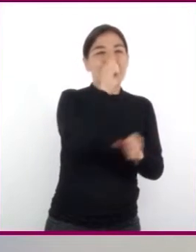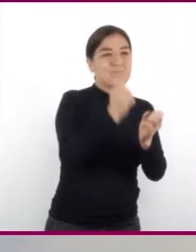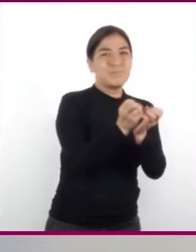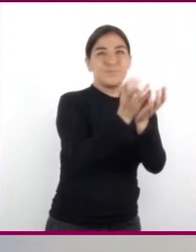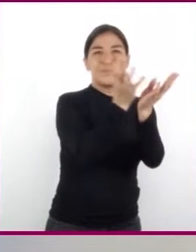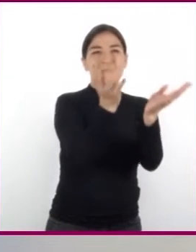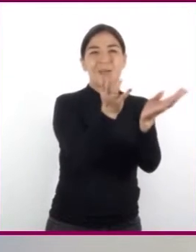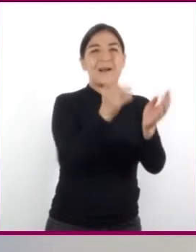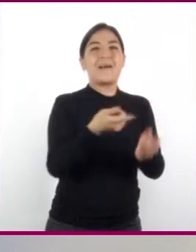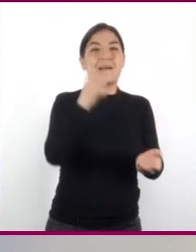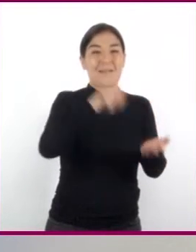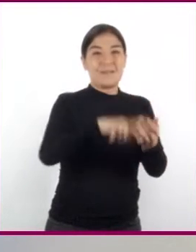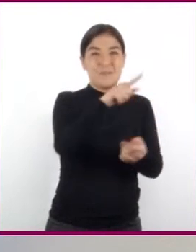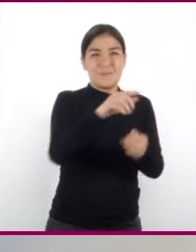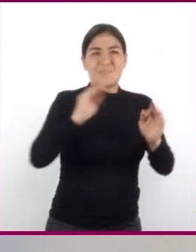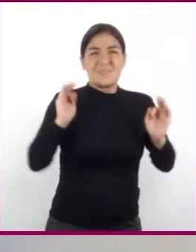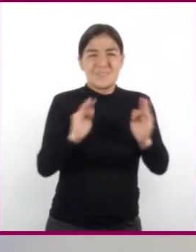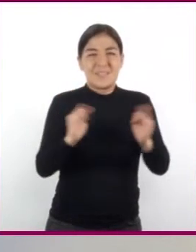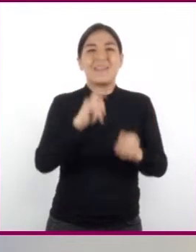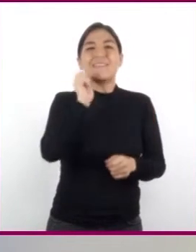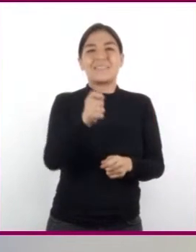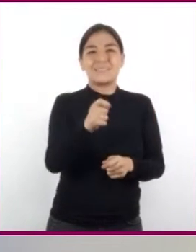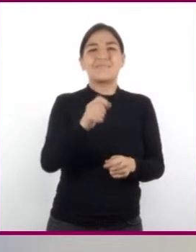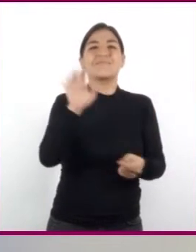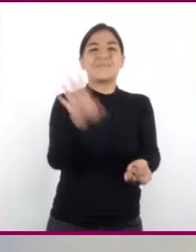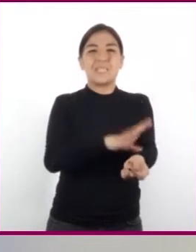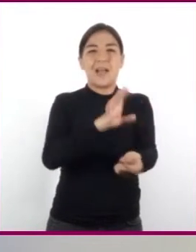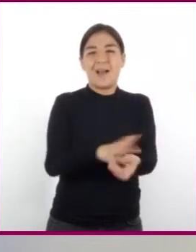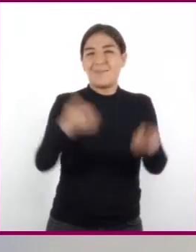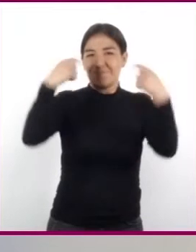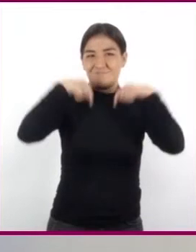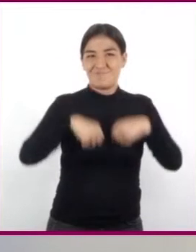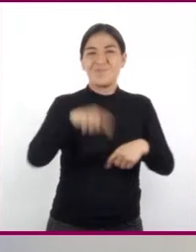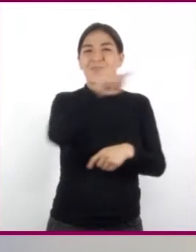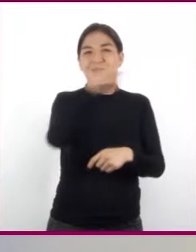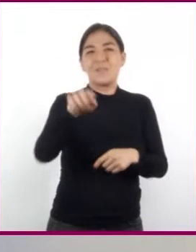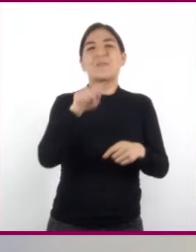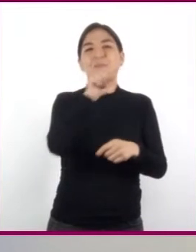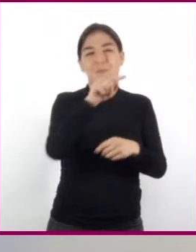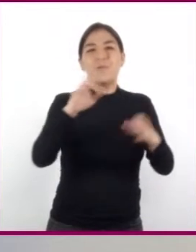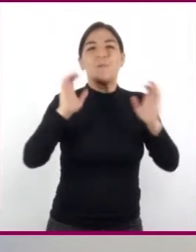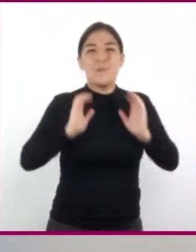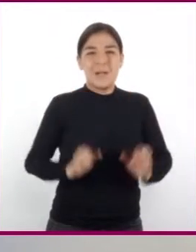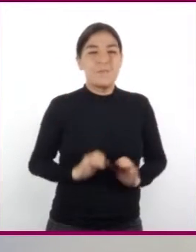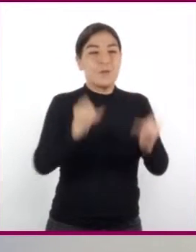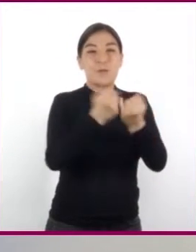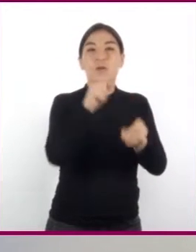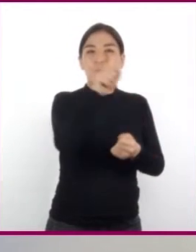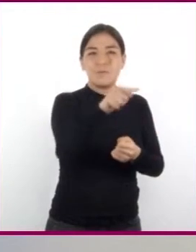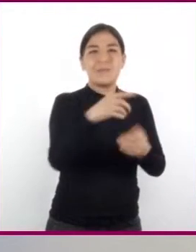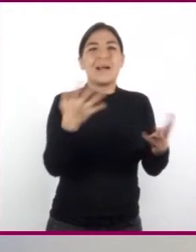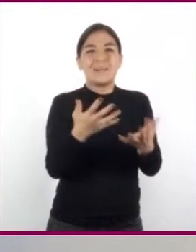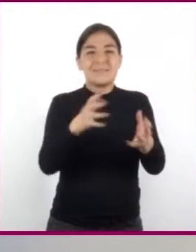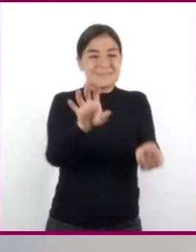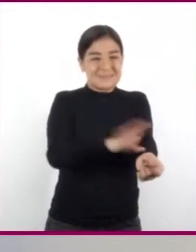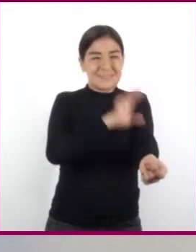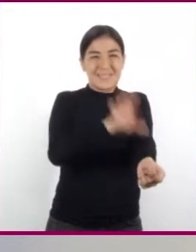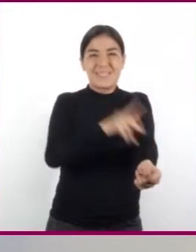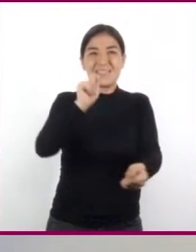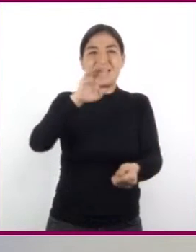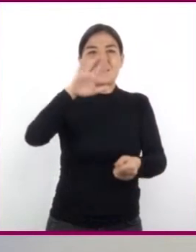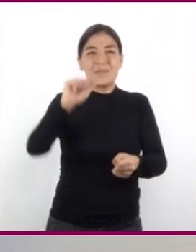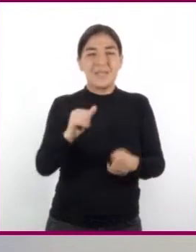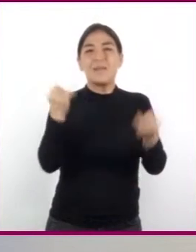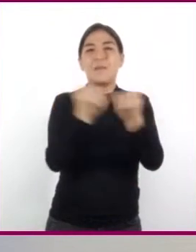sientes como frío es la sensación térmica de tu cuerpo. Le estás transfiriendo más energía térmica en